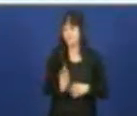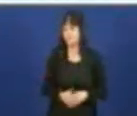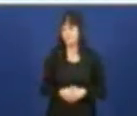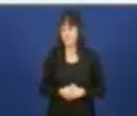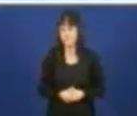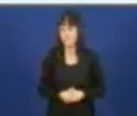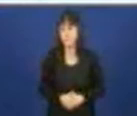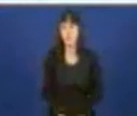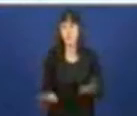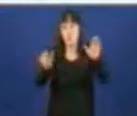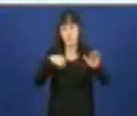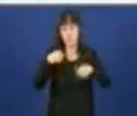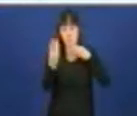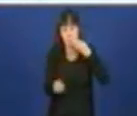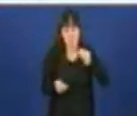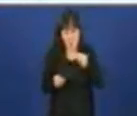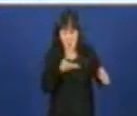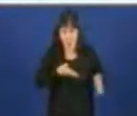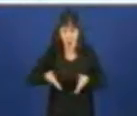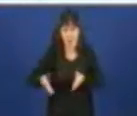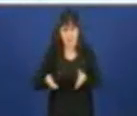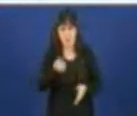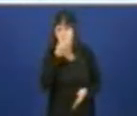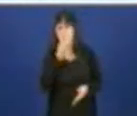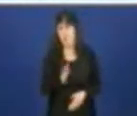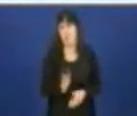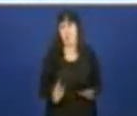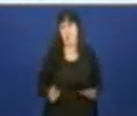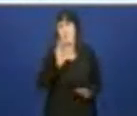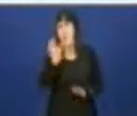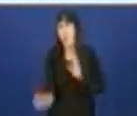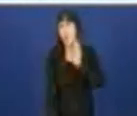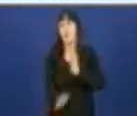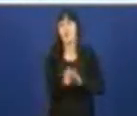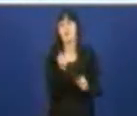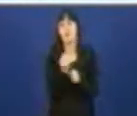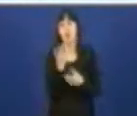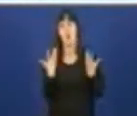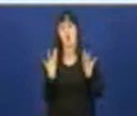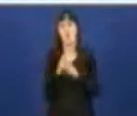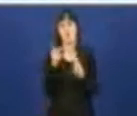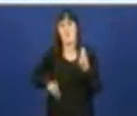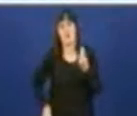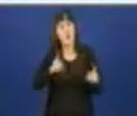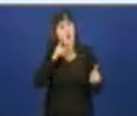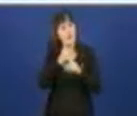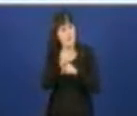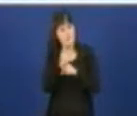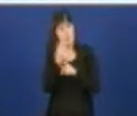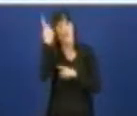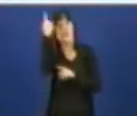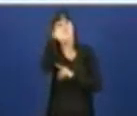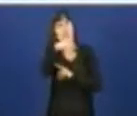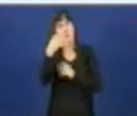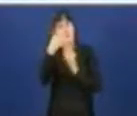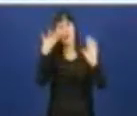penso que estamos no bocamiño. Estamos no bocamiño porque estamos traballando cos profesionales precisamente para definir como